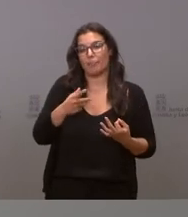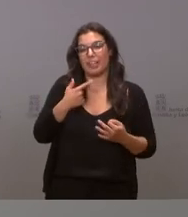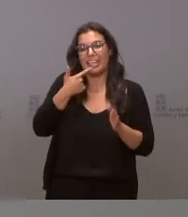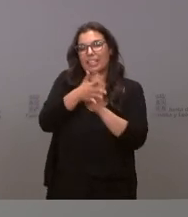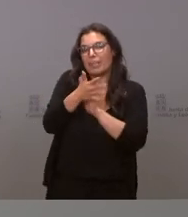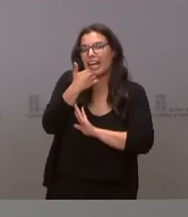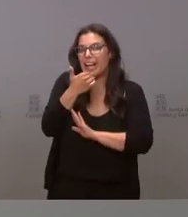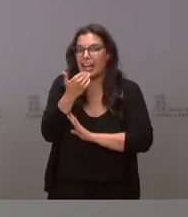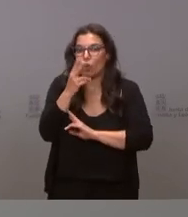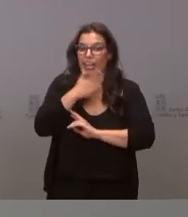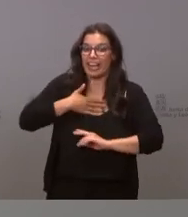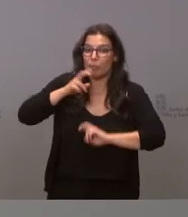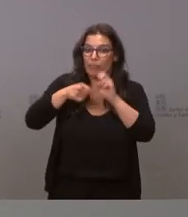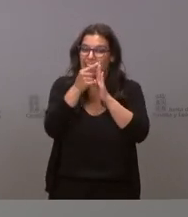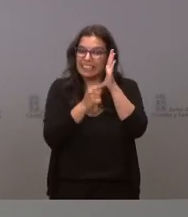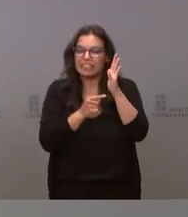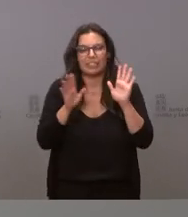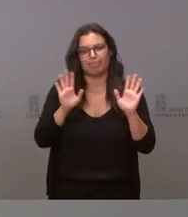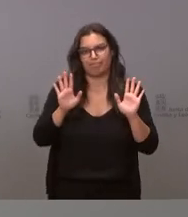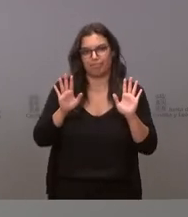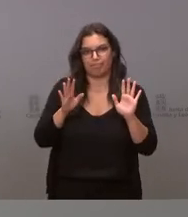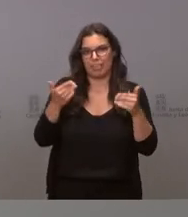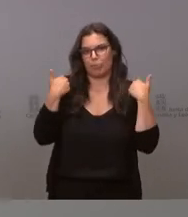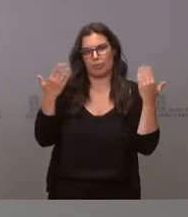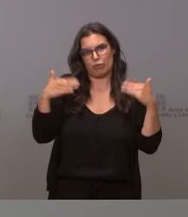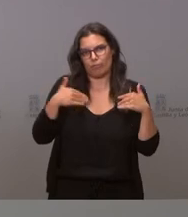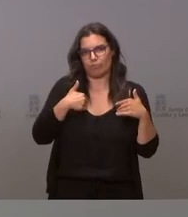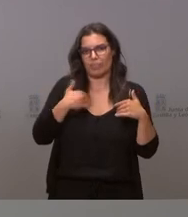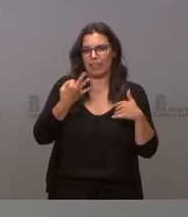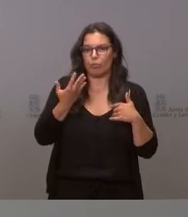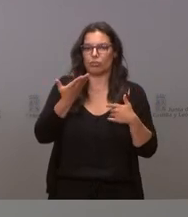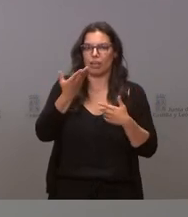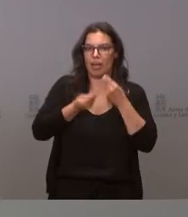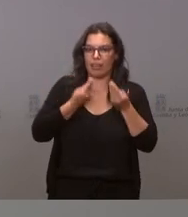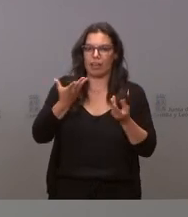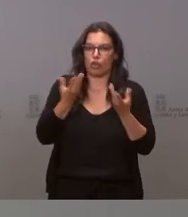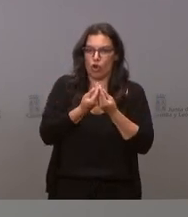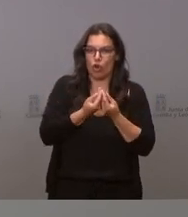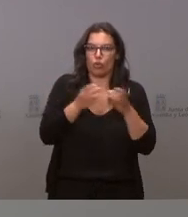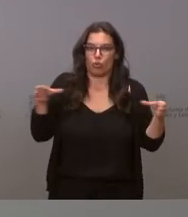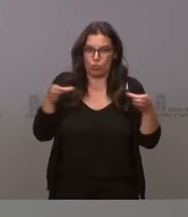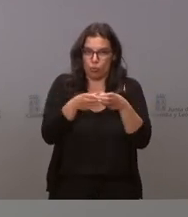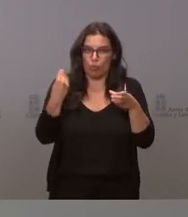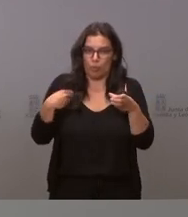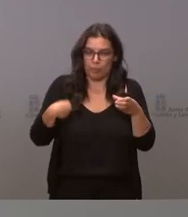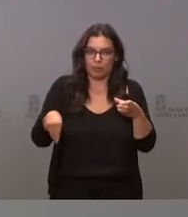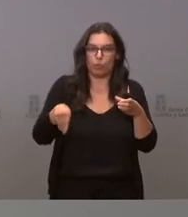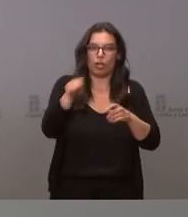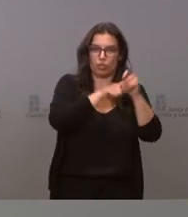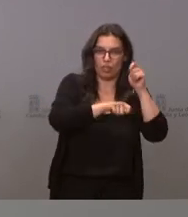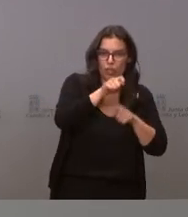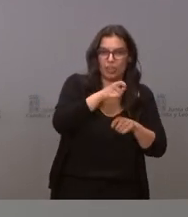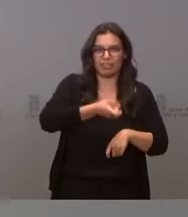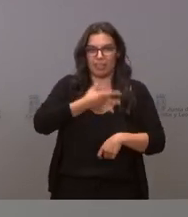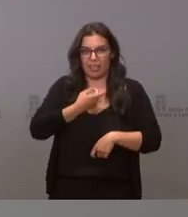anunciar nada porque queremos hacerlo de la mano de las asociaciones de afectados de las organizaciones sindicales y de los propios